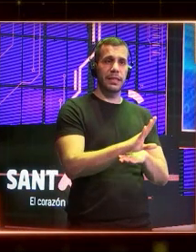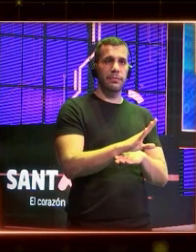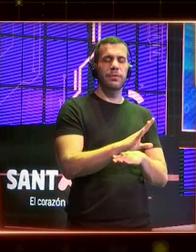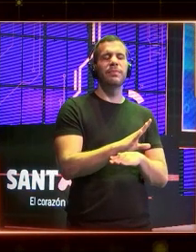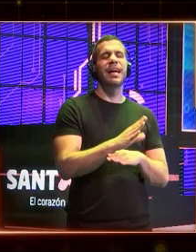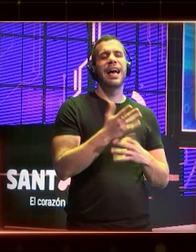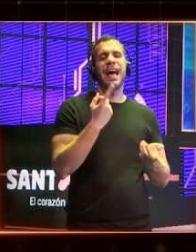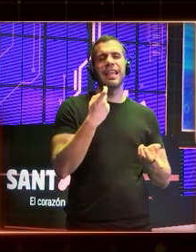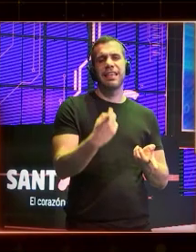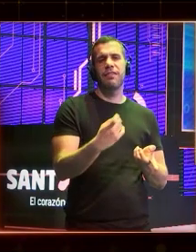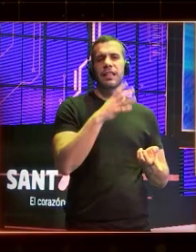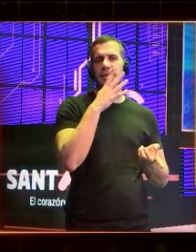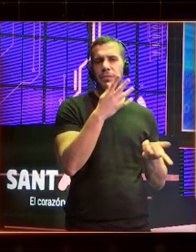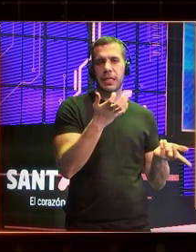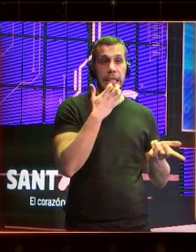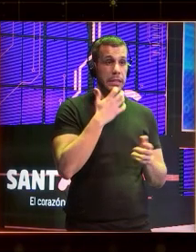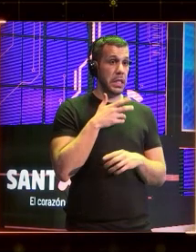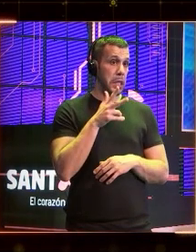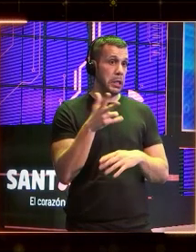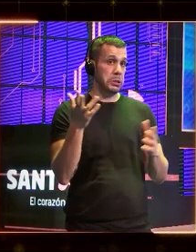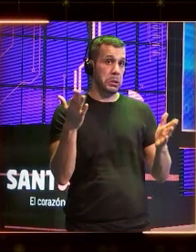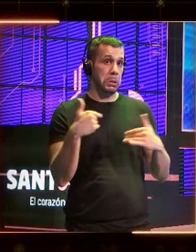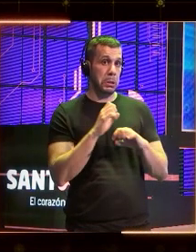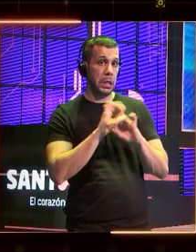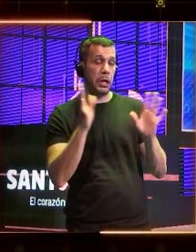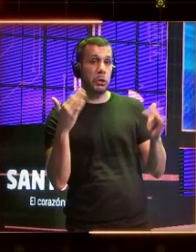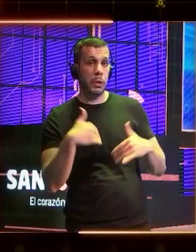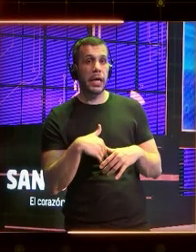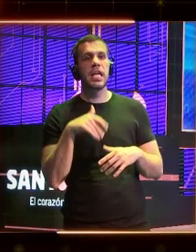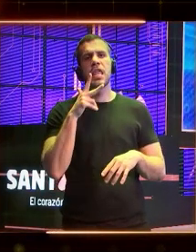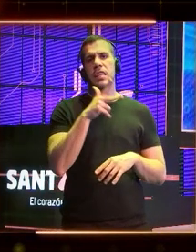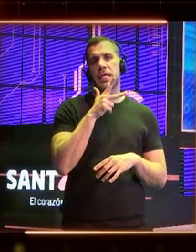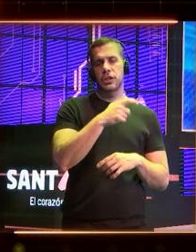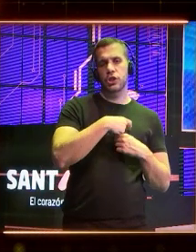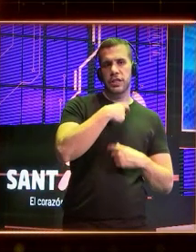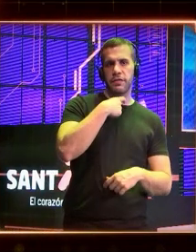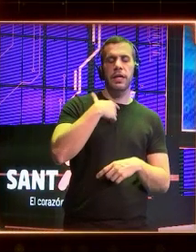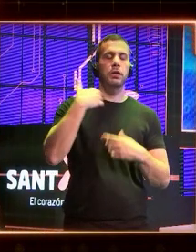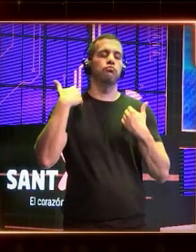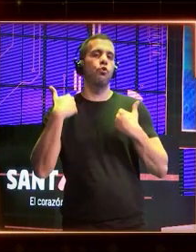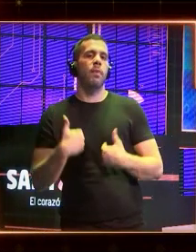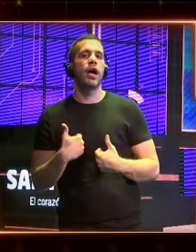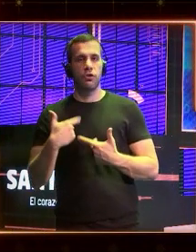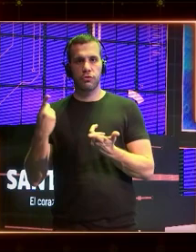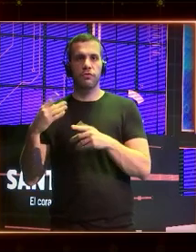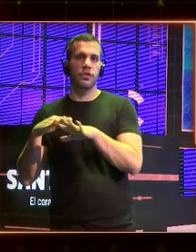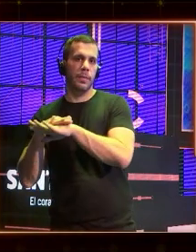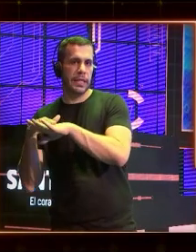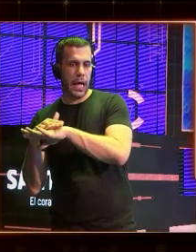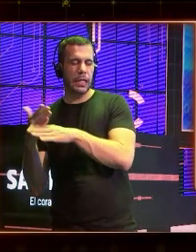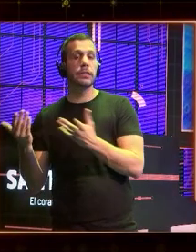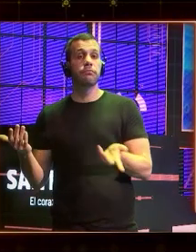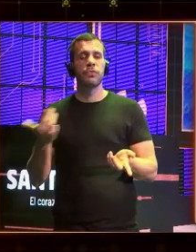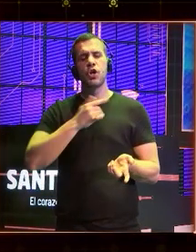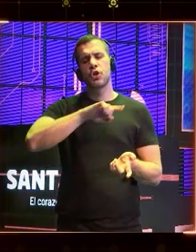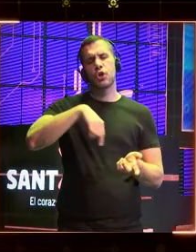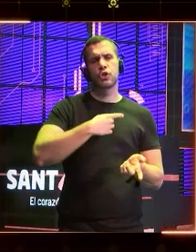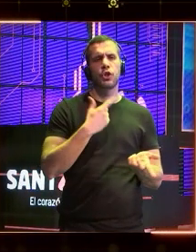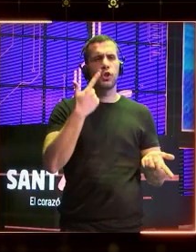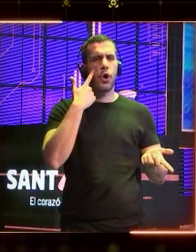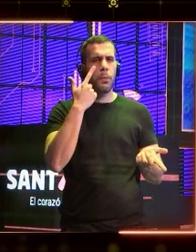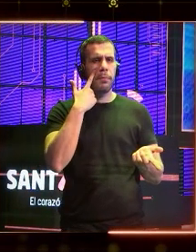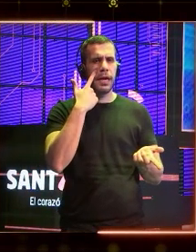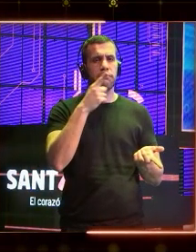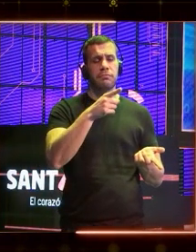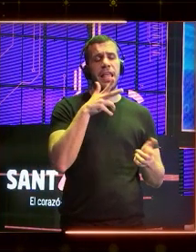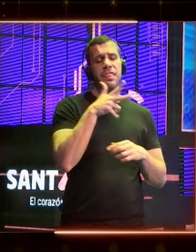Digitales? Si no tenemos los derechos, claro, ya no tenemos derechos civiles, derechos fundamentales, derechos humanos. Lo primero que hicimos era si éramos capaces de revisitar